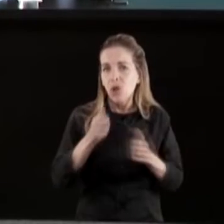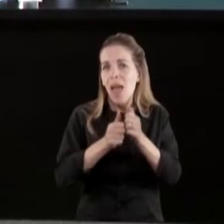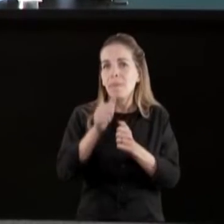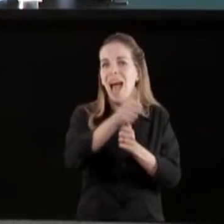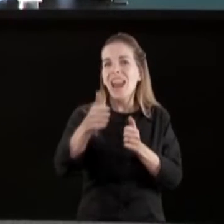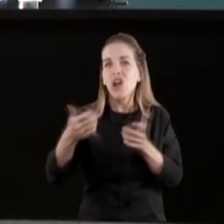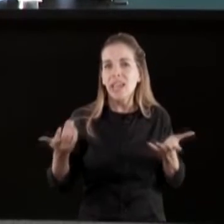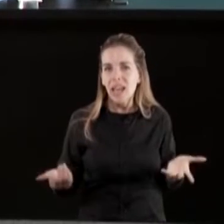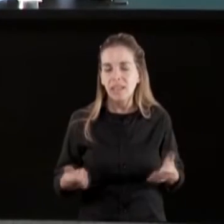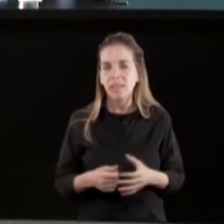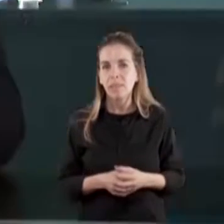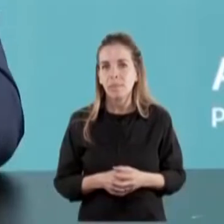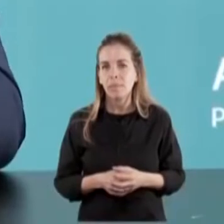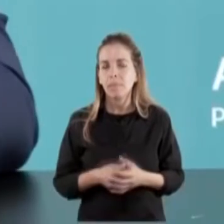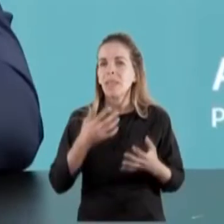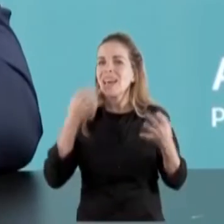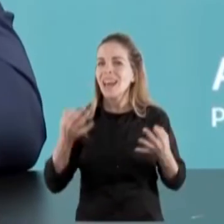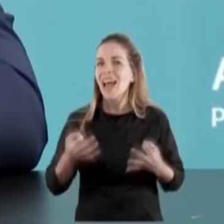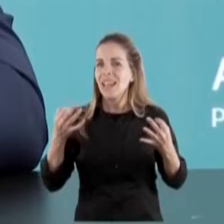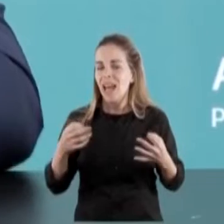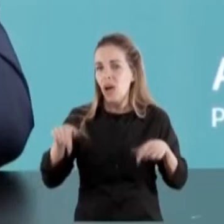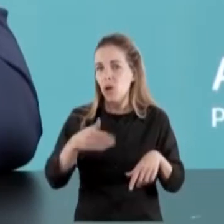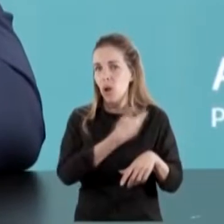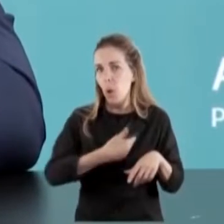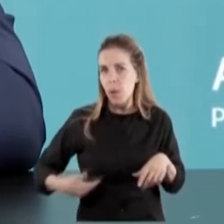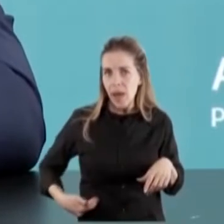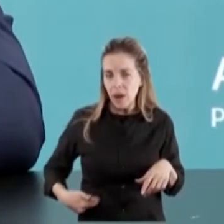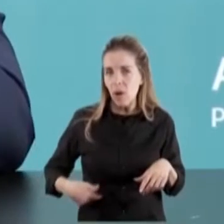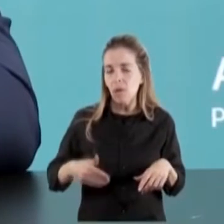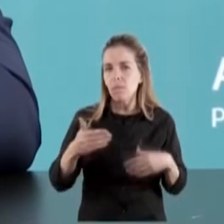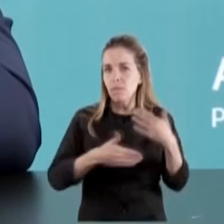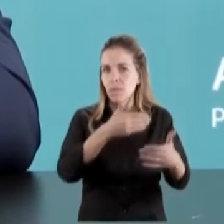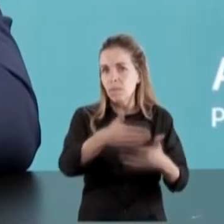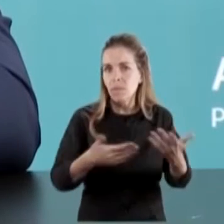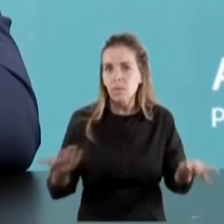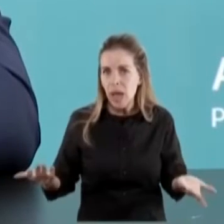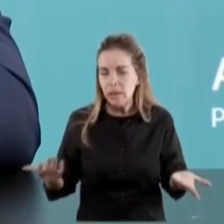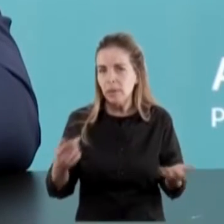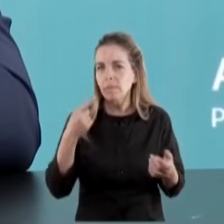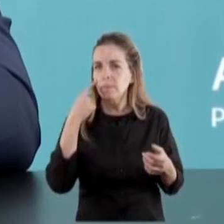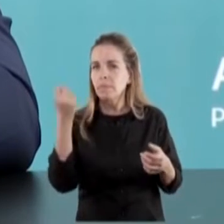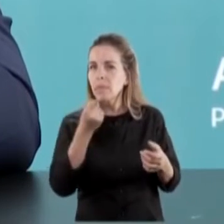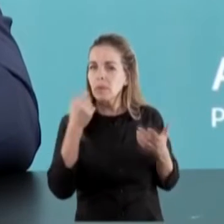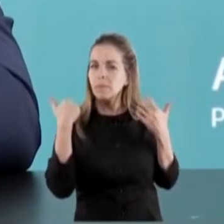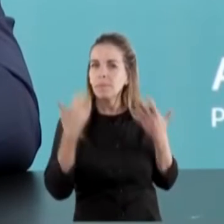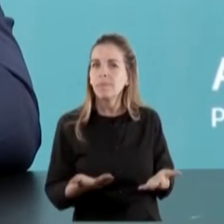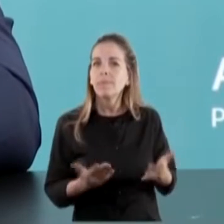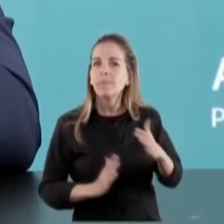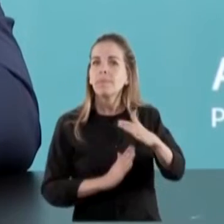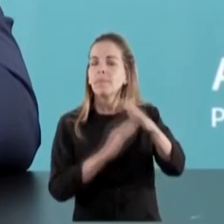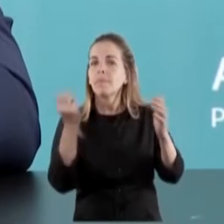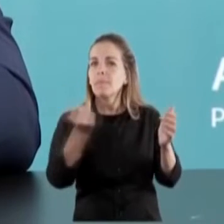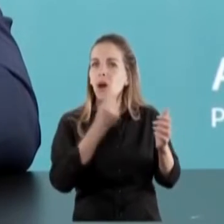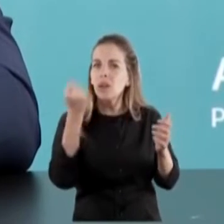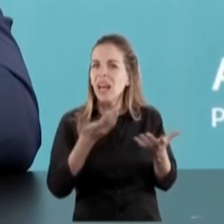En realidad, lo que hoy nuestro Gobierno está llevando adelante es priorizar todo lo que